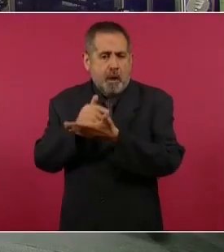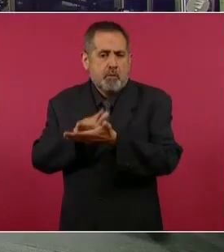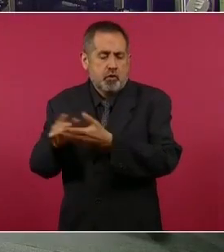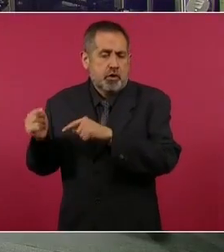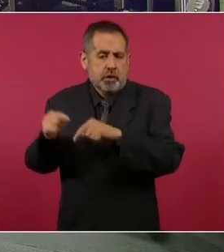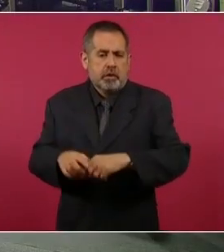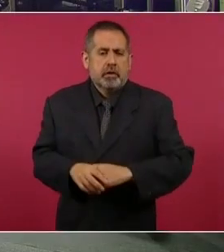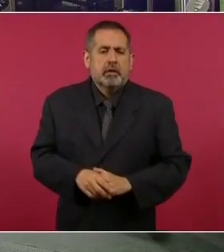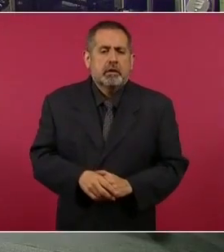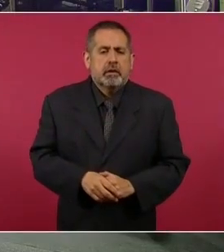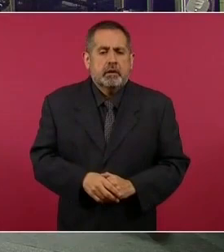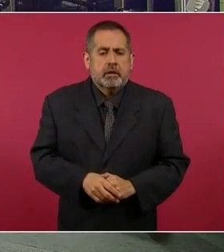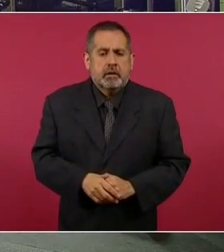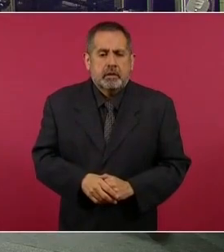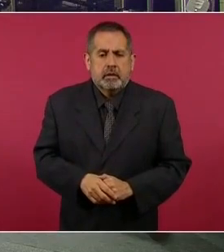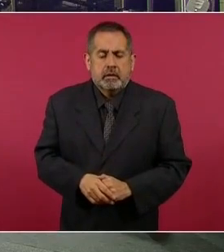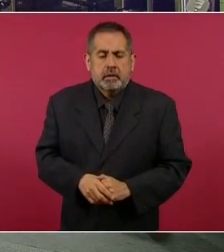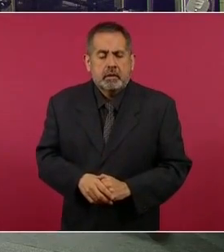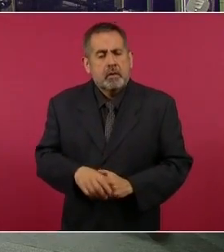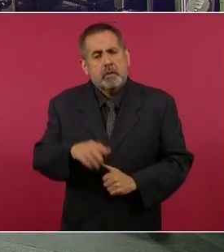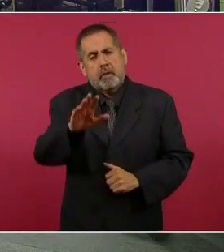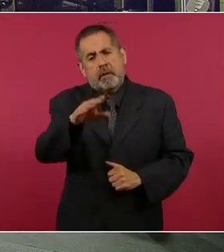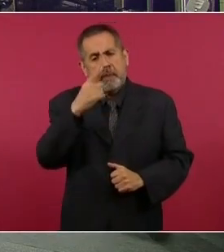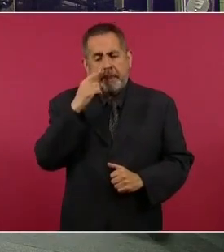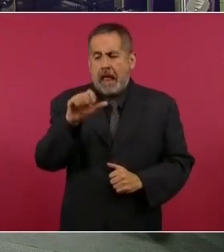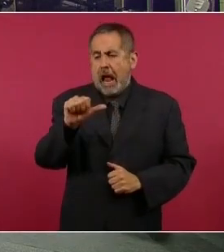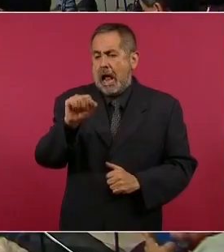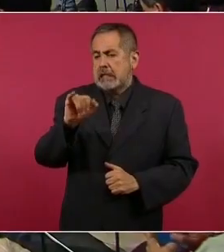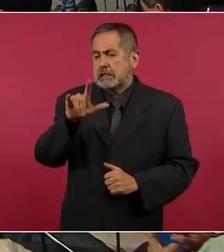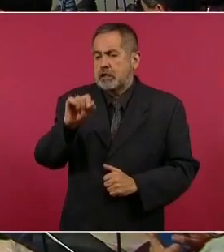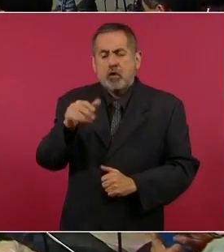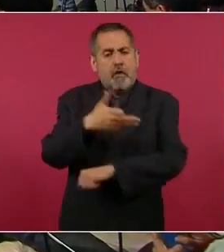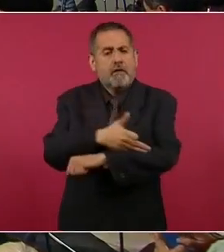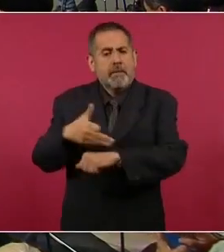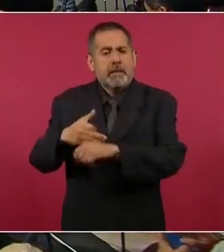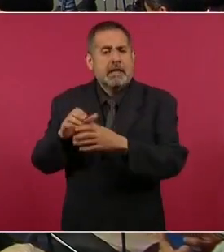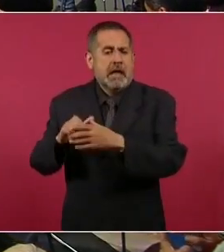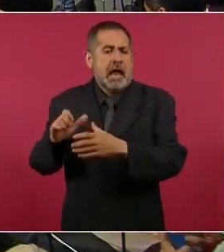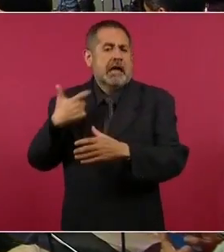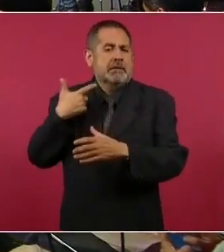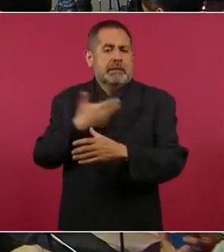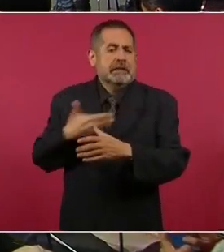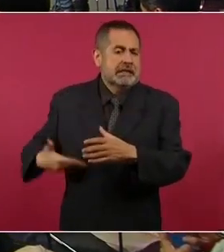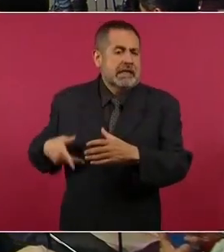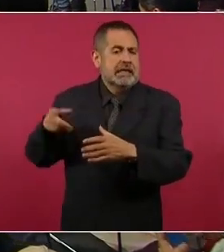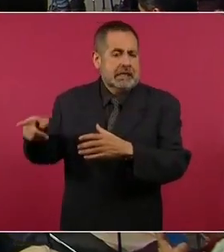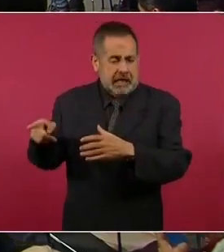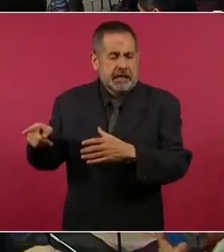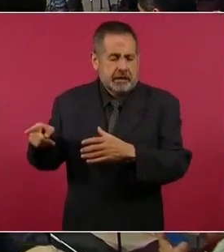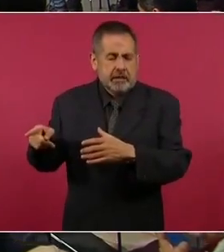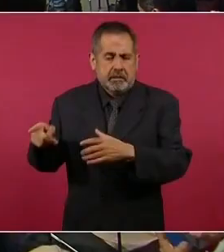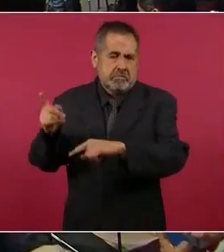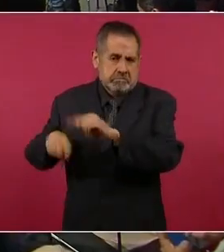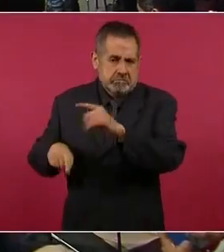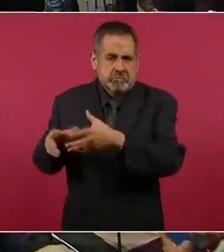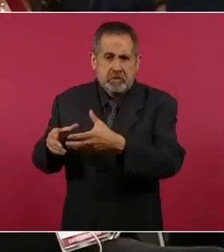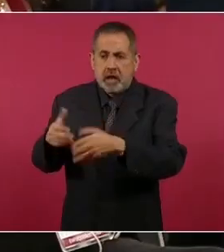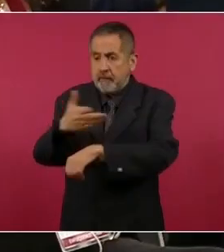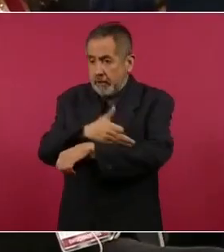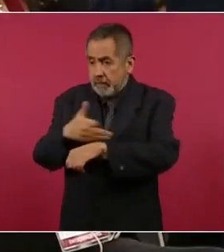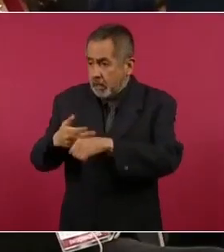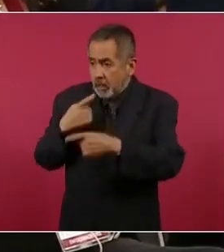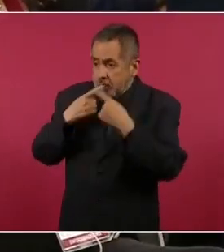Y en el tema del asilo a la familia de quien fue el presidente de puesto, ¿permanecen las